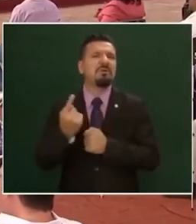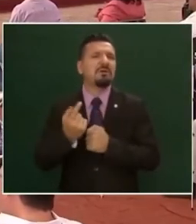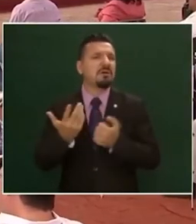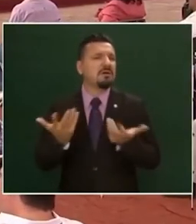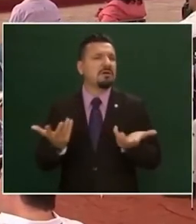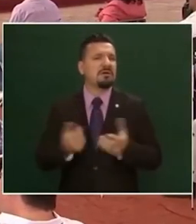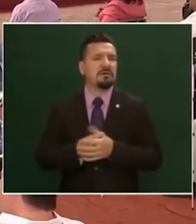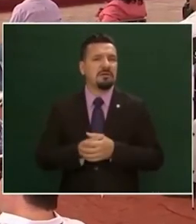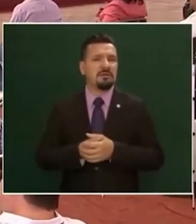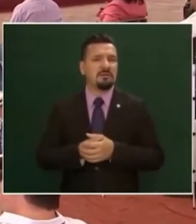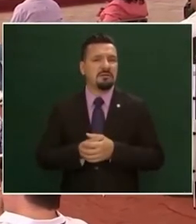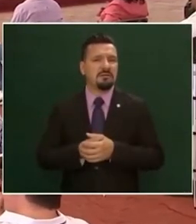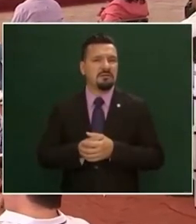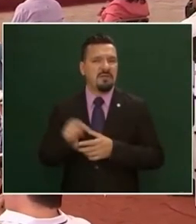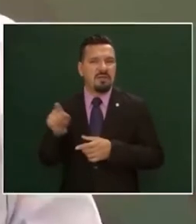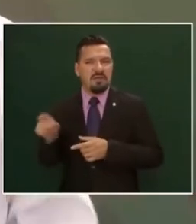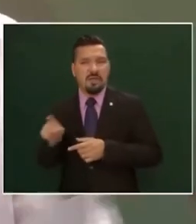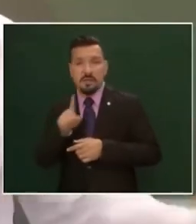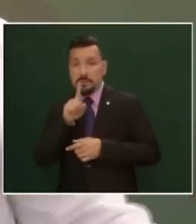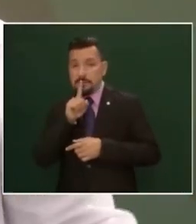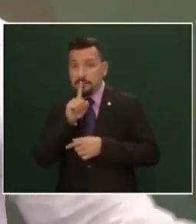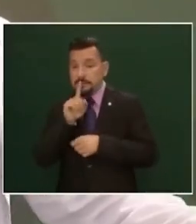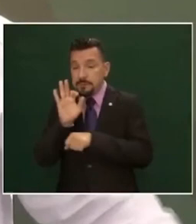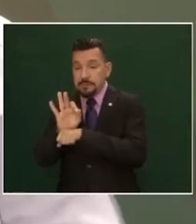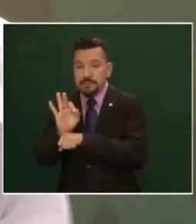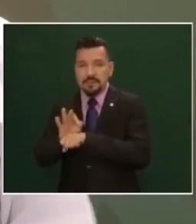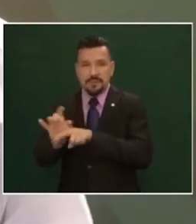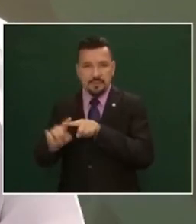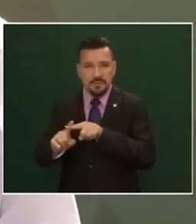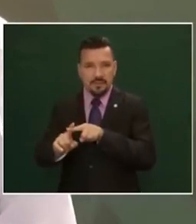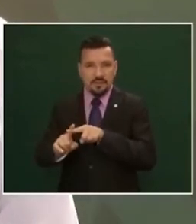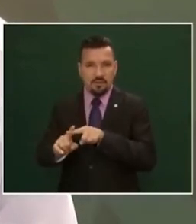a quién defiende qué representa